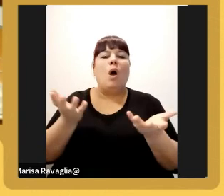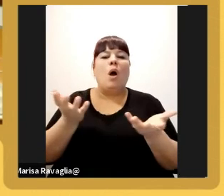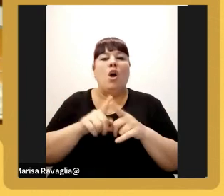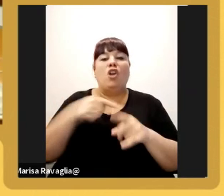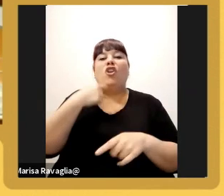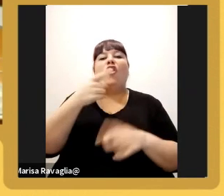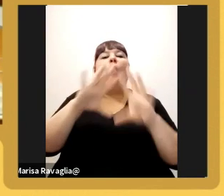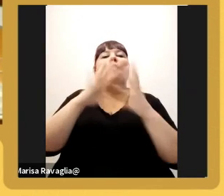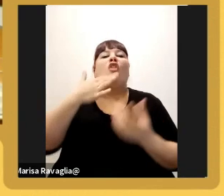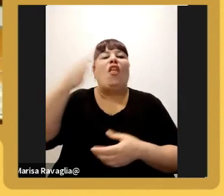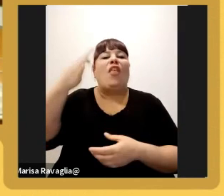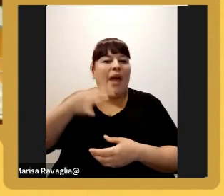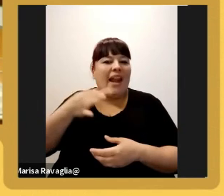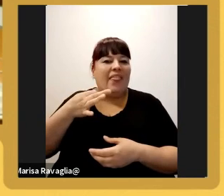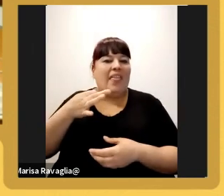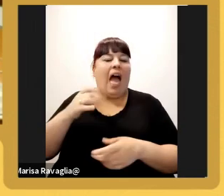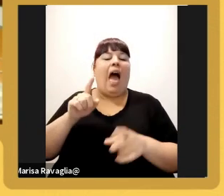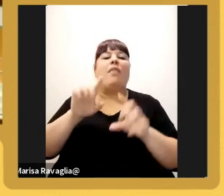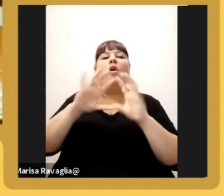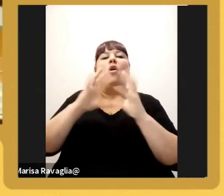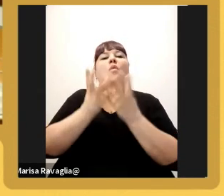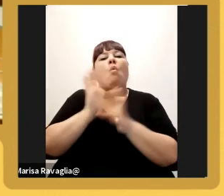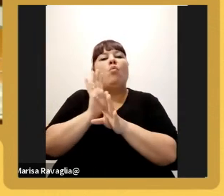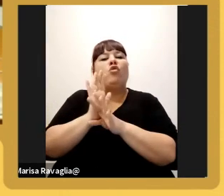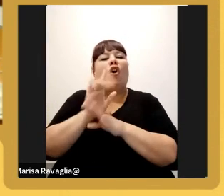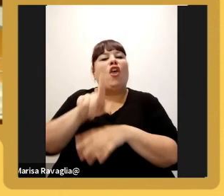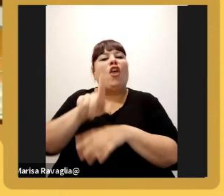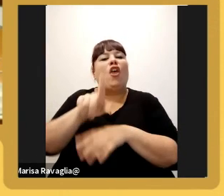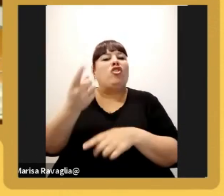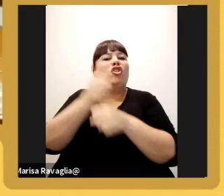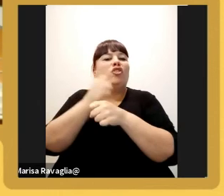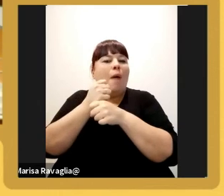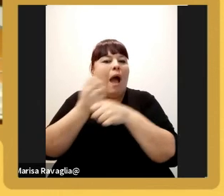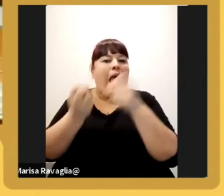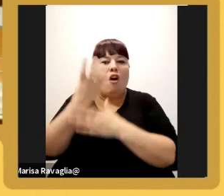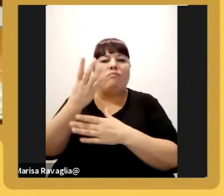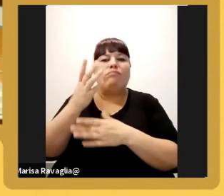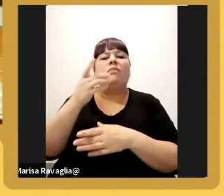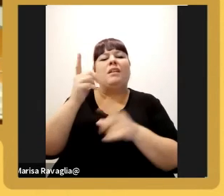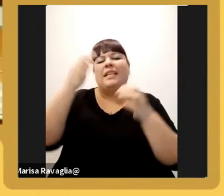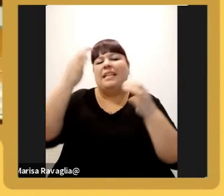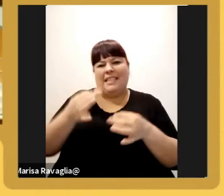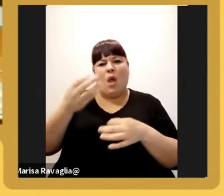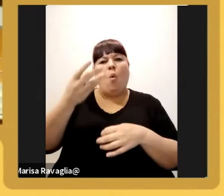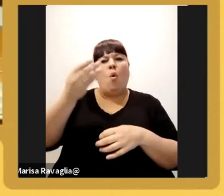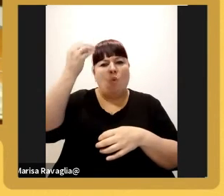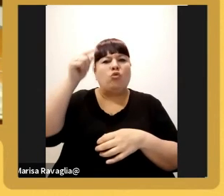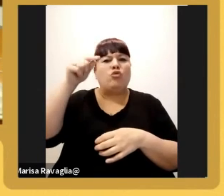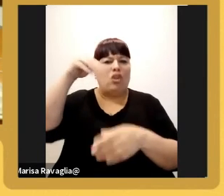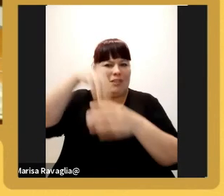en el mundo digamos de los otros emprendimientos que seguramente hay muchos que hoy están participando